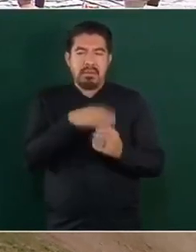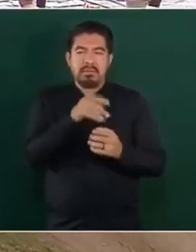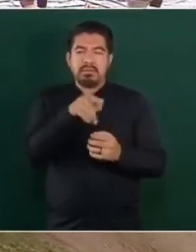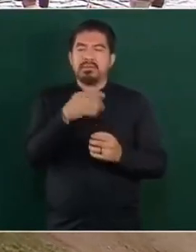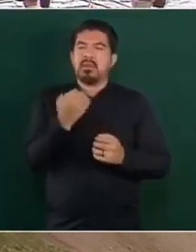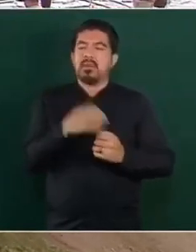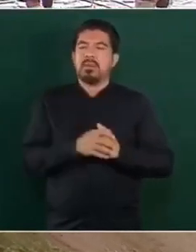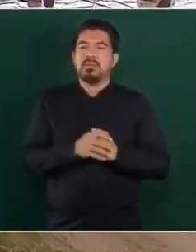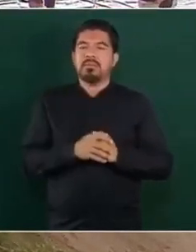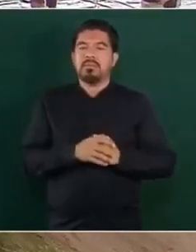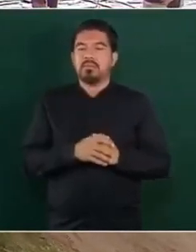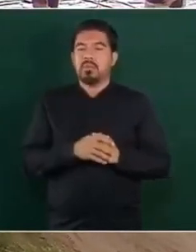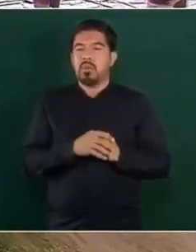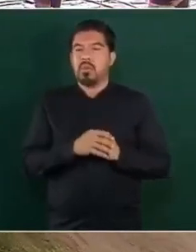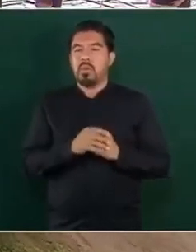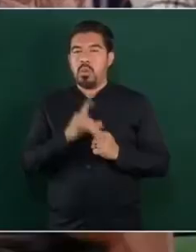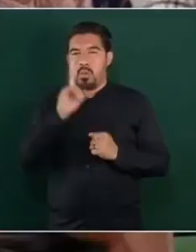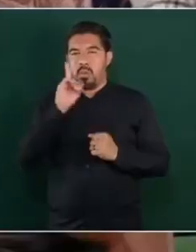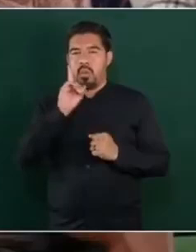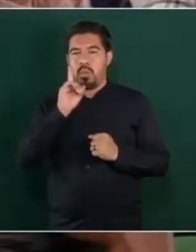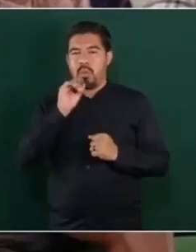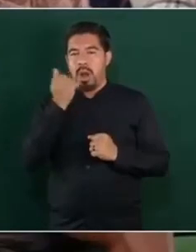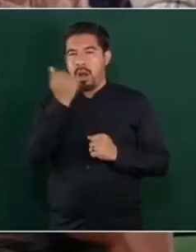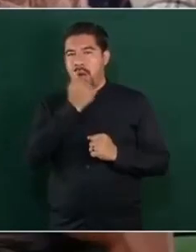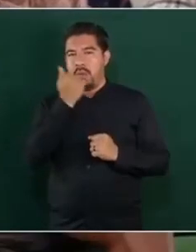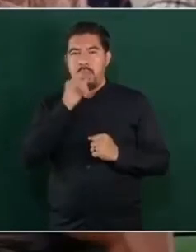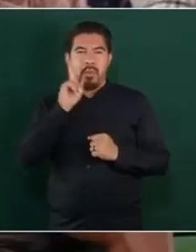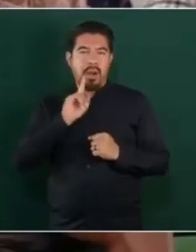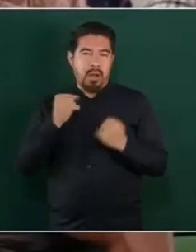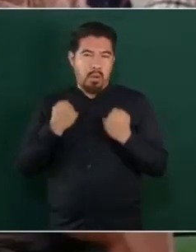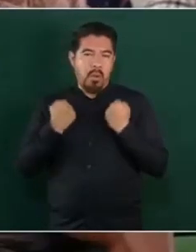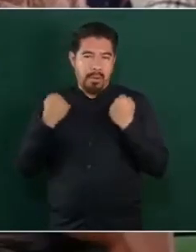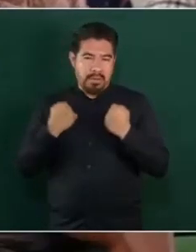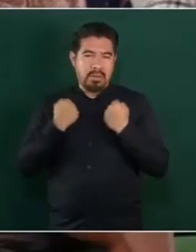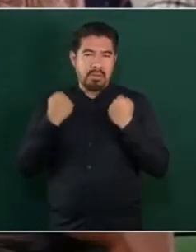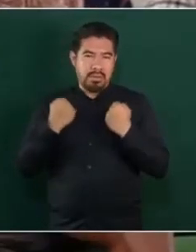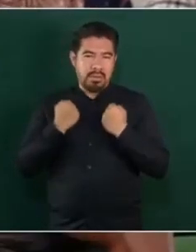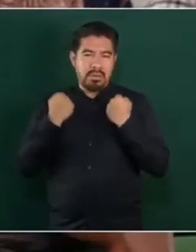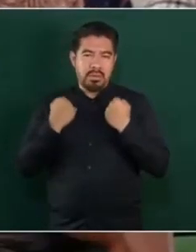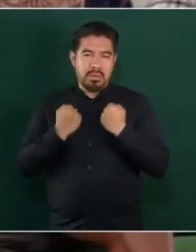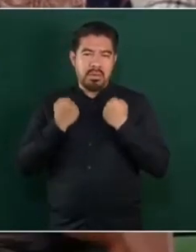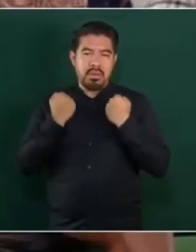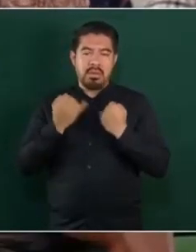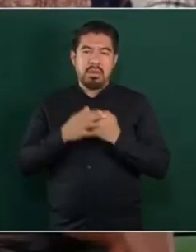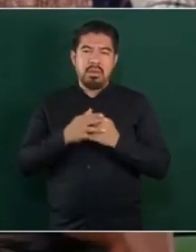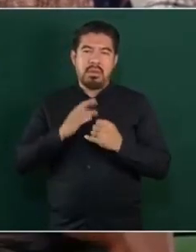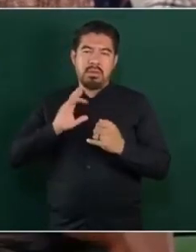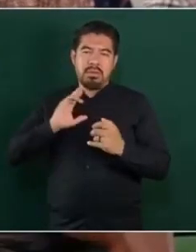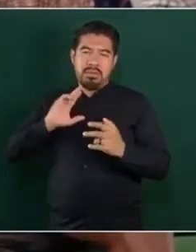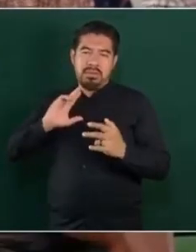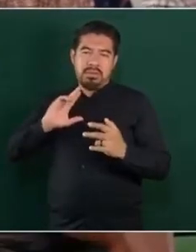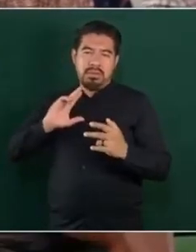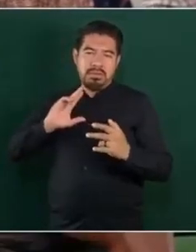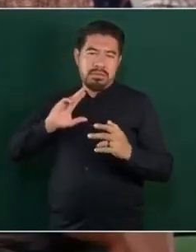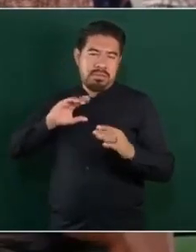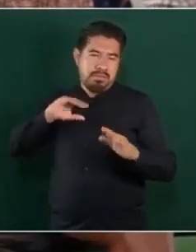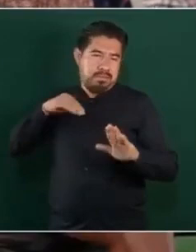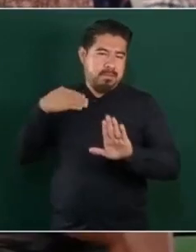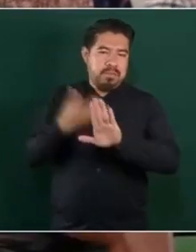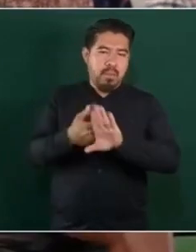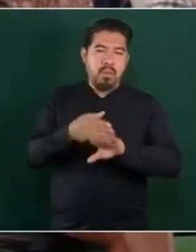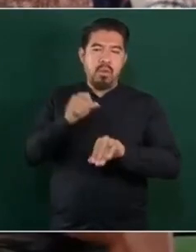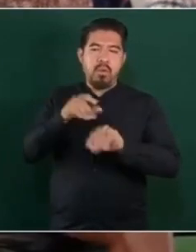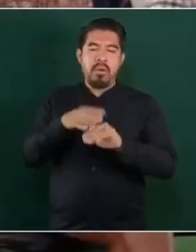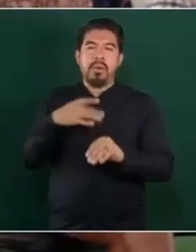adolescente que fue prácticamente asesinada, agredida,